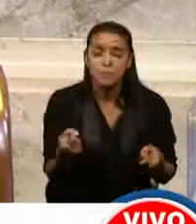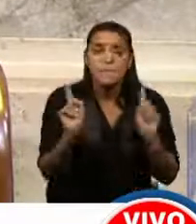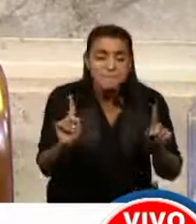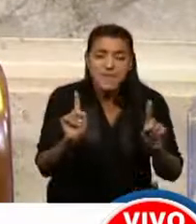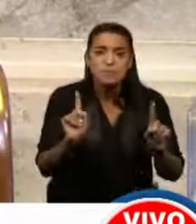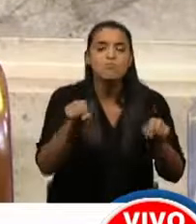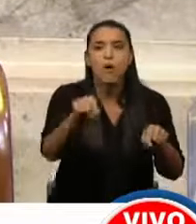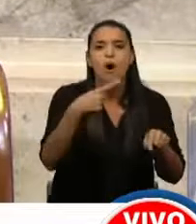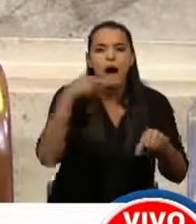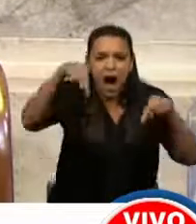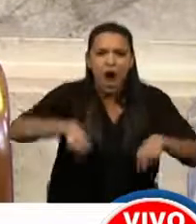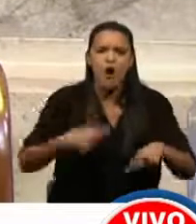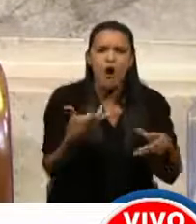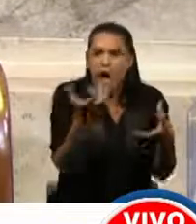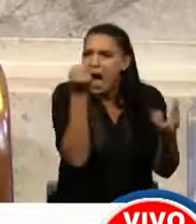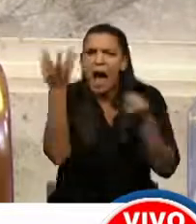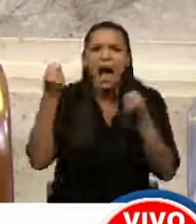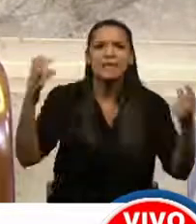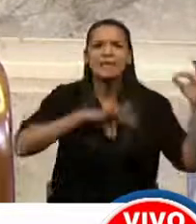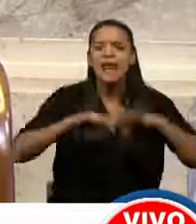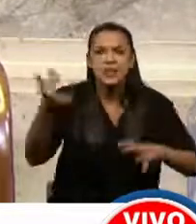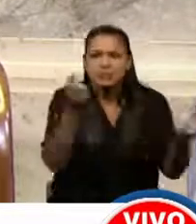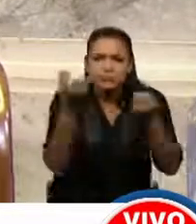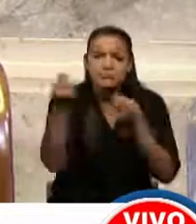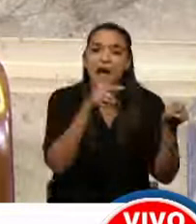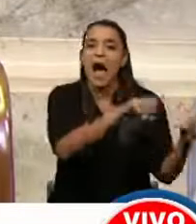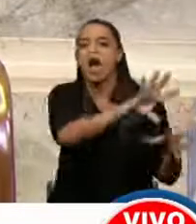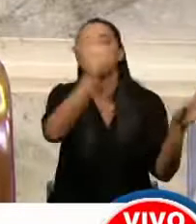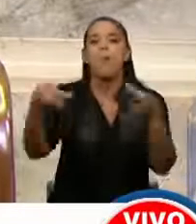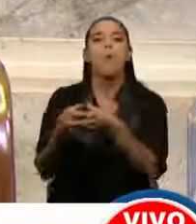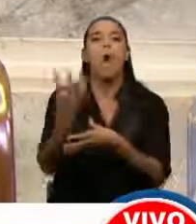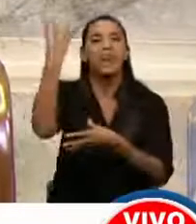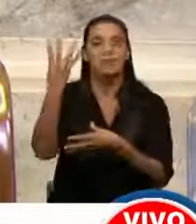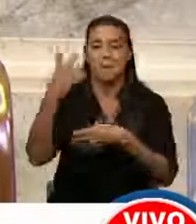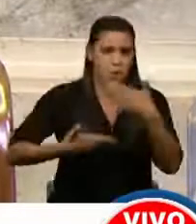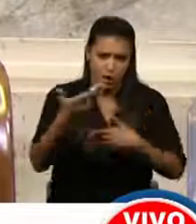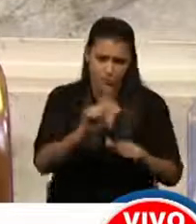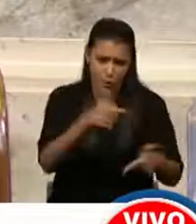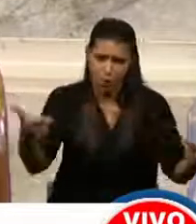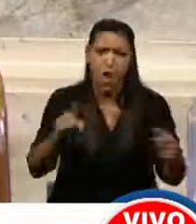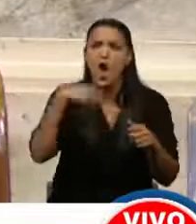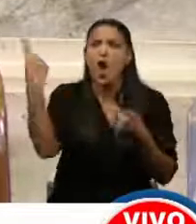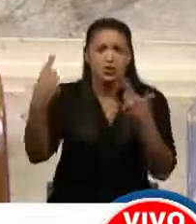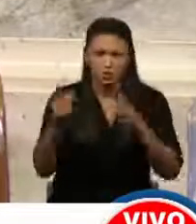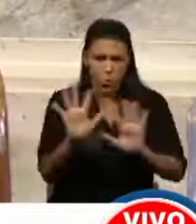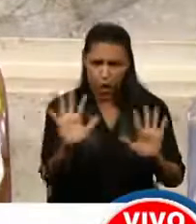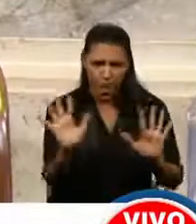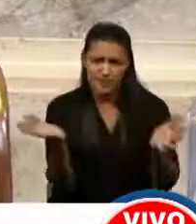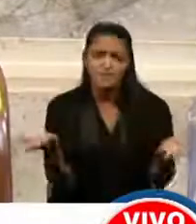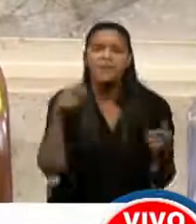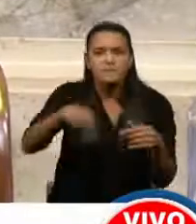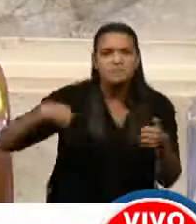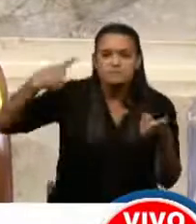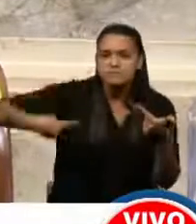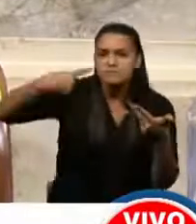es la razón por la cual, manoteando ingresos, se manoteó a esta categoría. Esa es la verdad, no había progresismo, no había ninguna otra cosa atrás. Y esto se